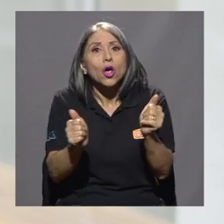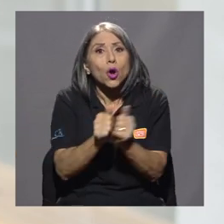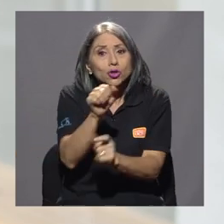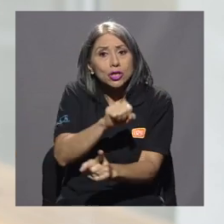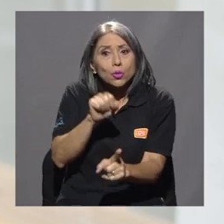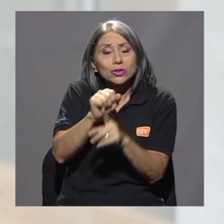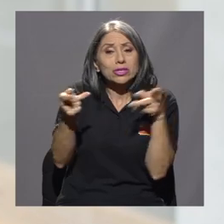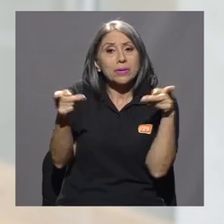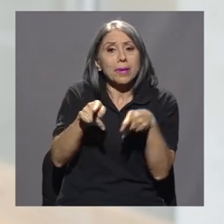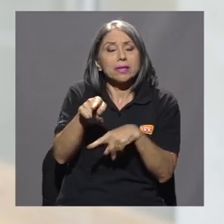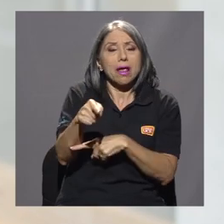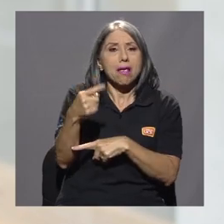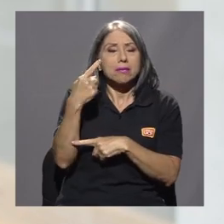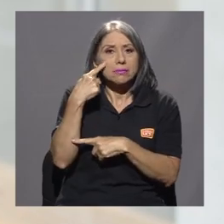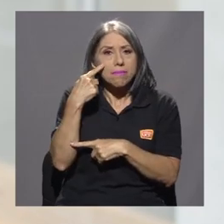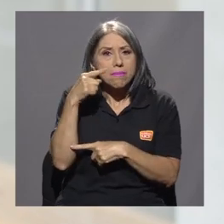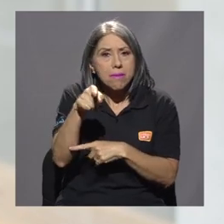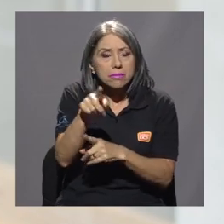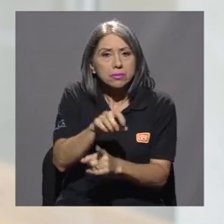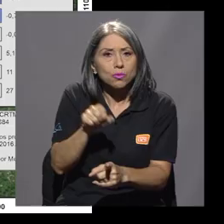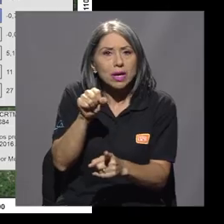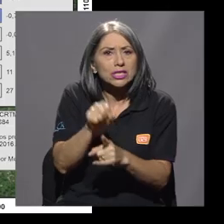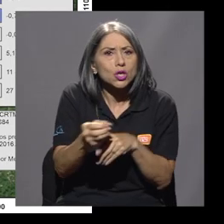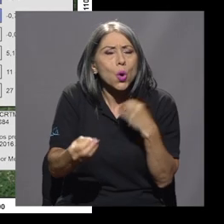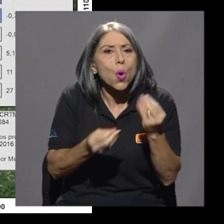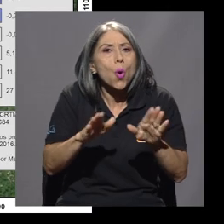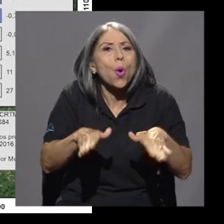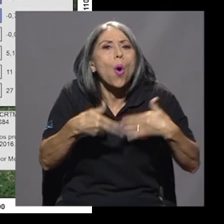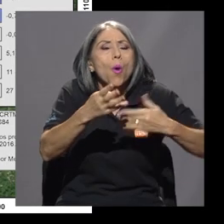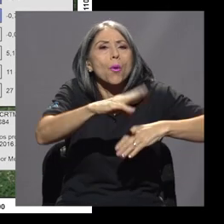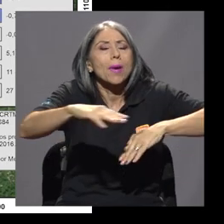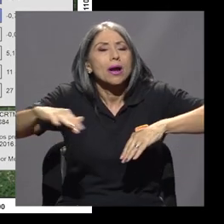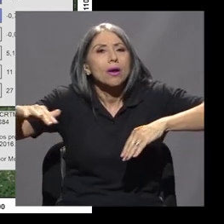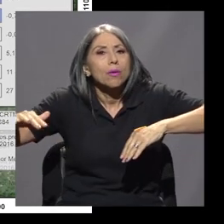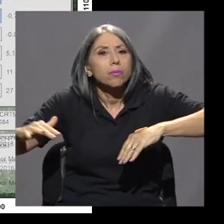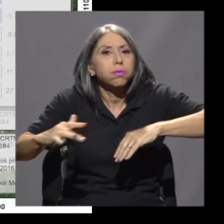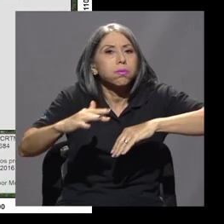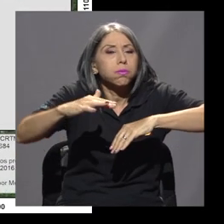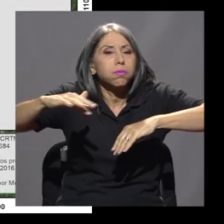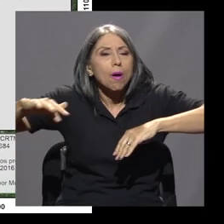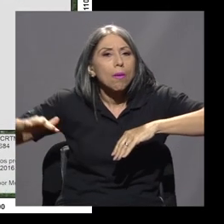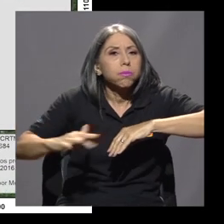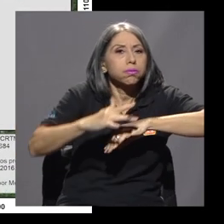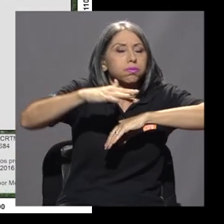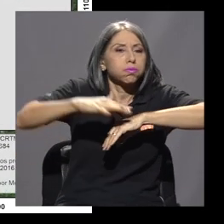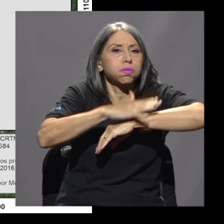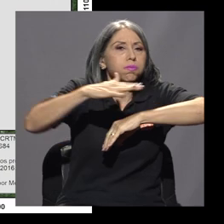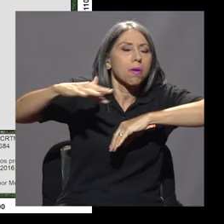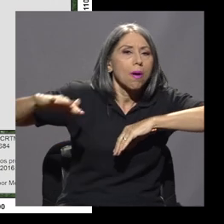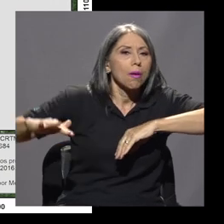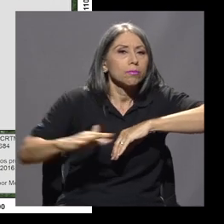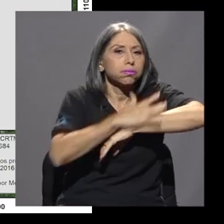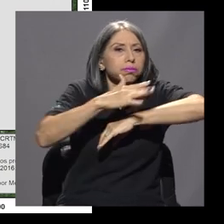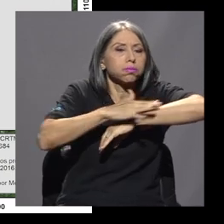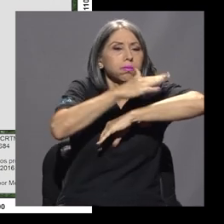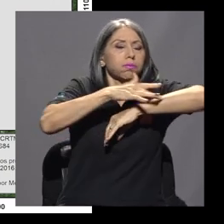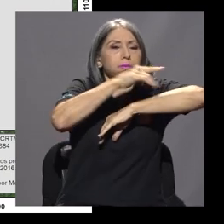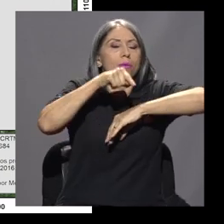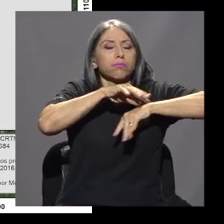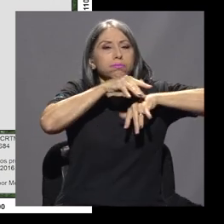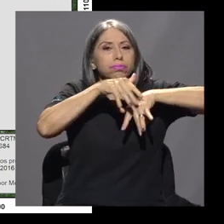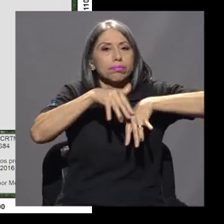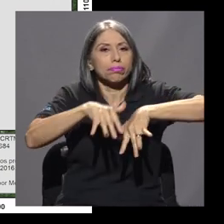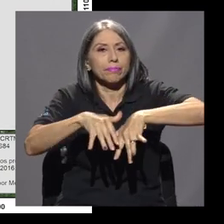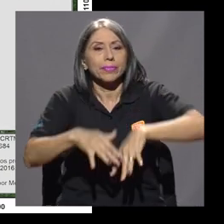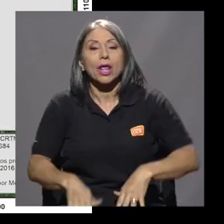efectivamente se reafirma también la condición de cómo la marea y el aumento del nivel del océano empieza a impactar estas áreas costeras.